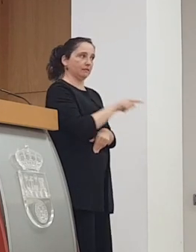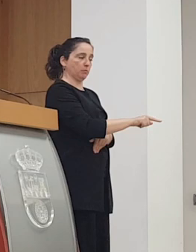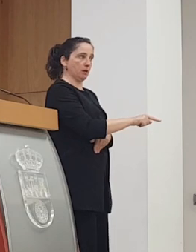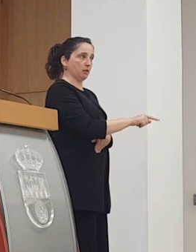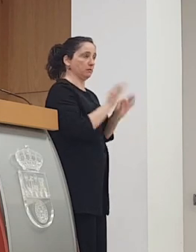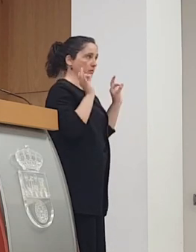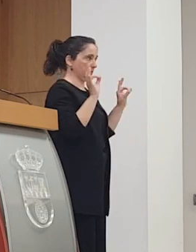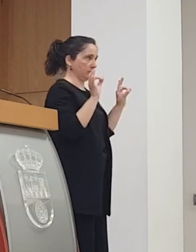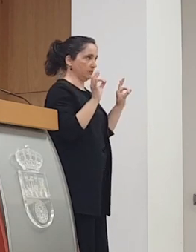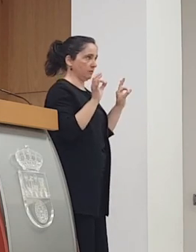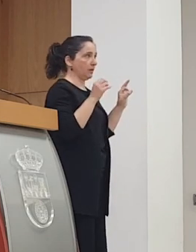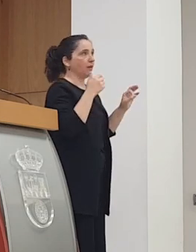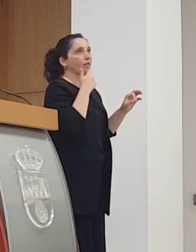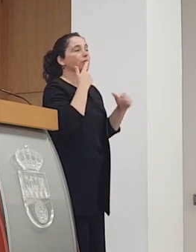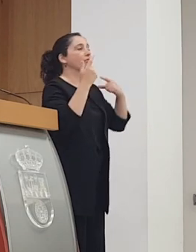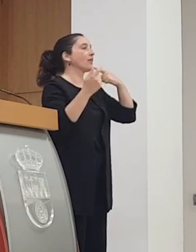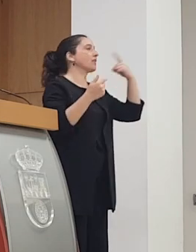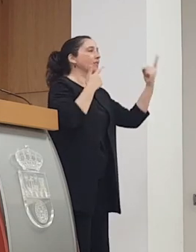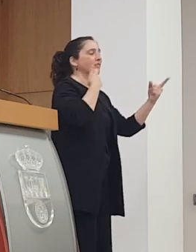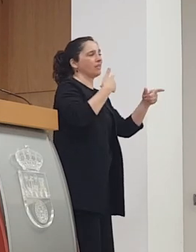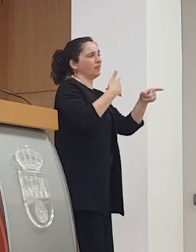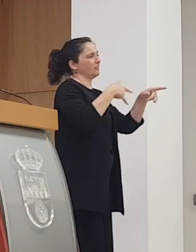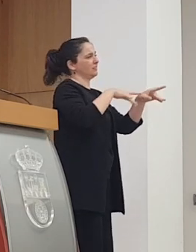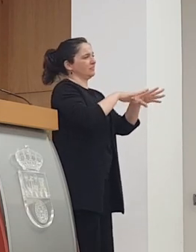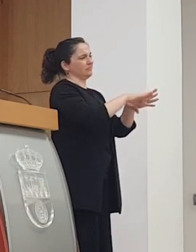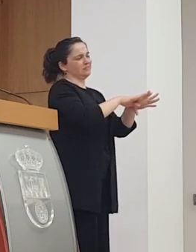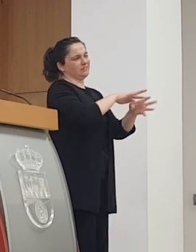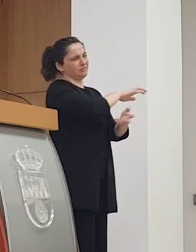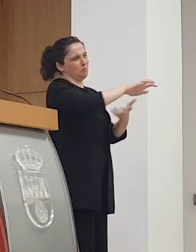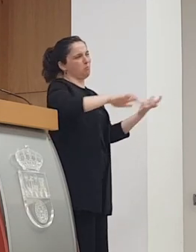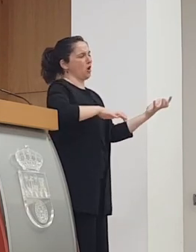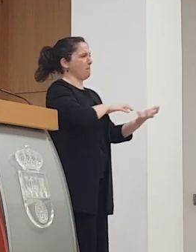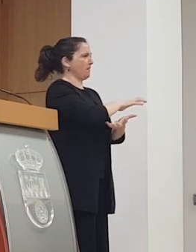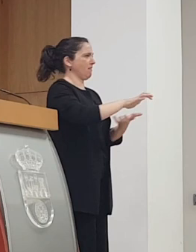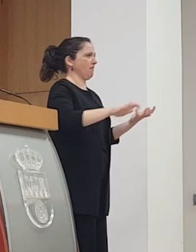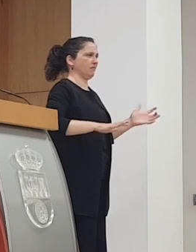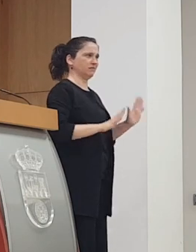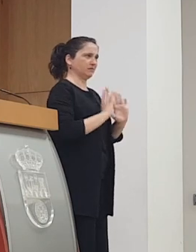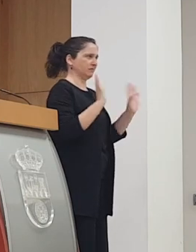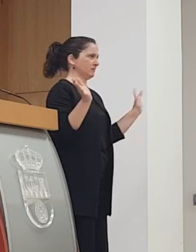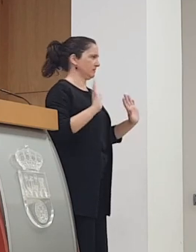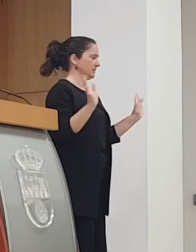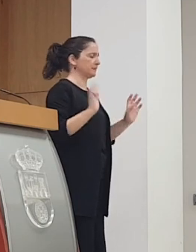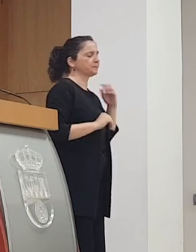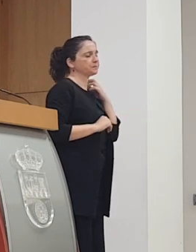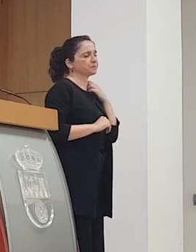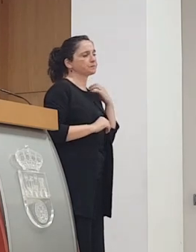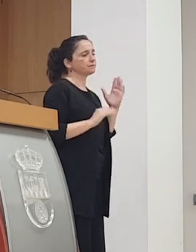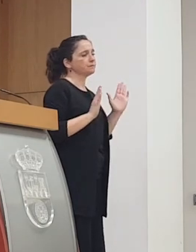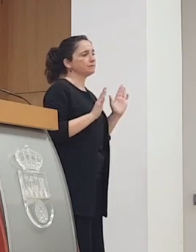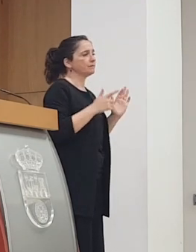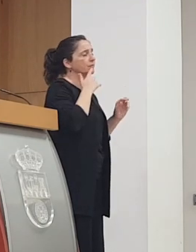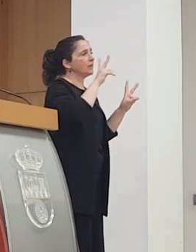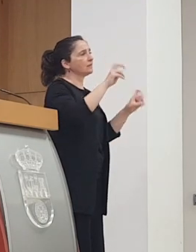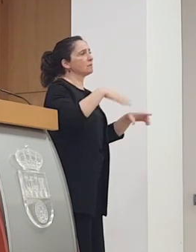Cantabria mire yo no voy a entrar en ningún tipo de polémica y menos de polémica inútil interesada y estéril con